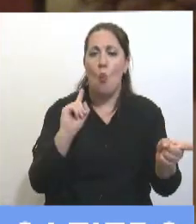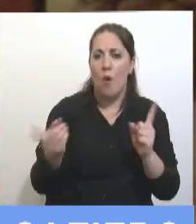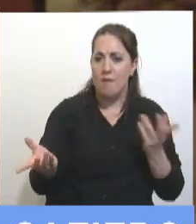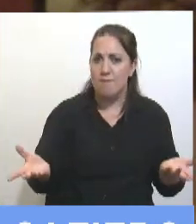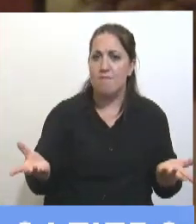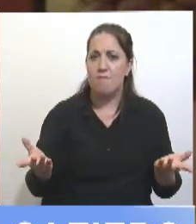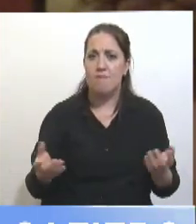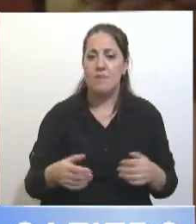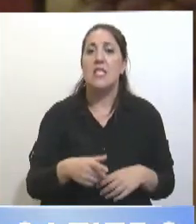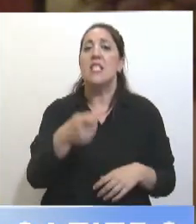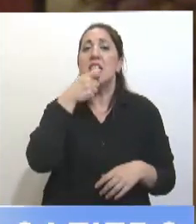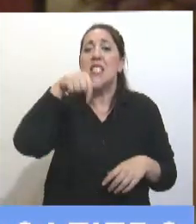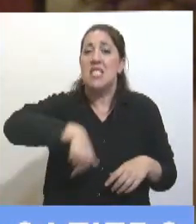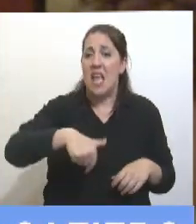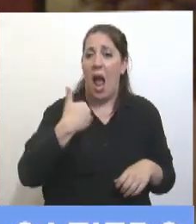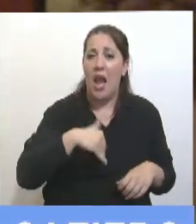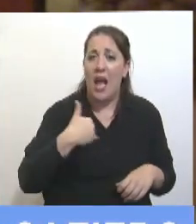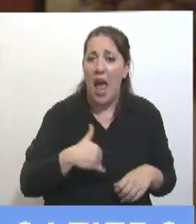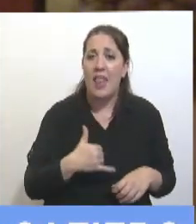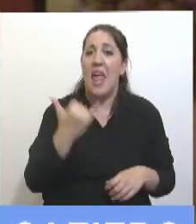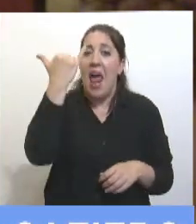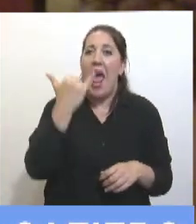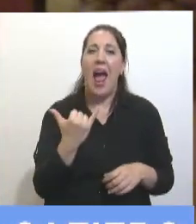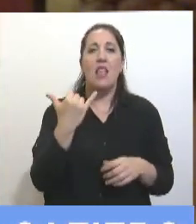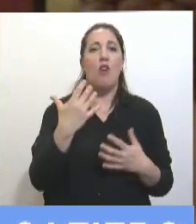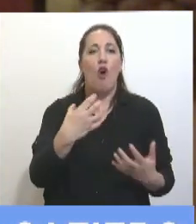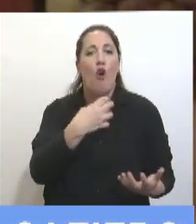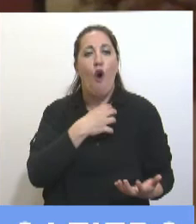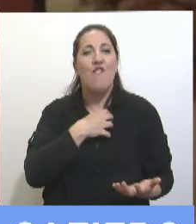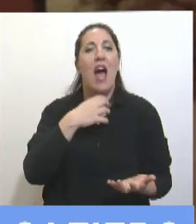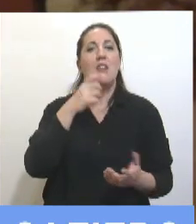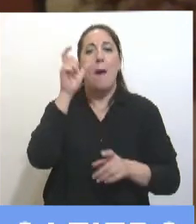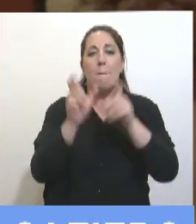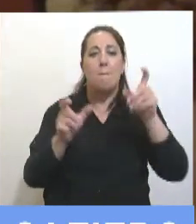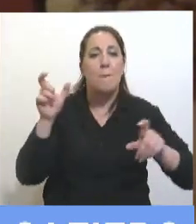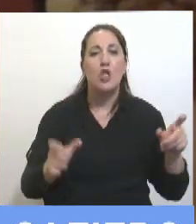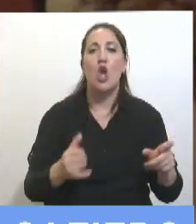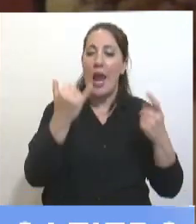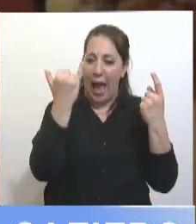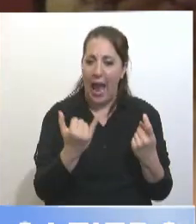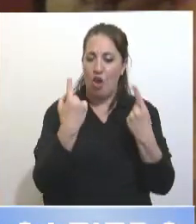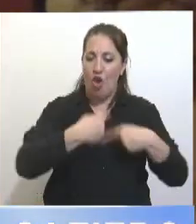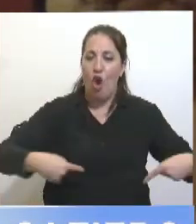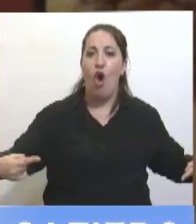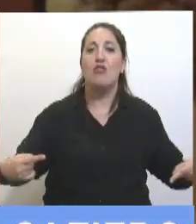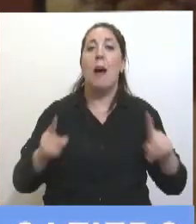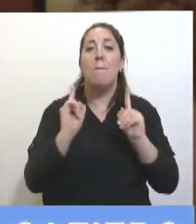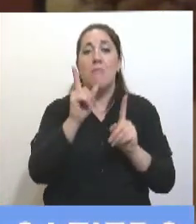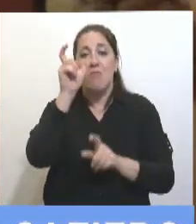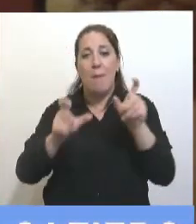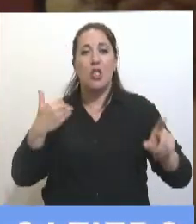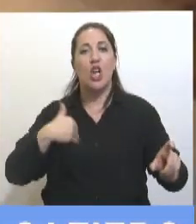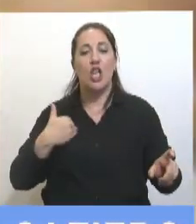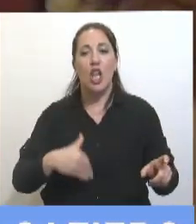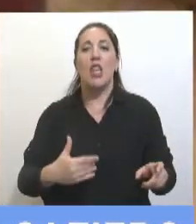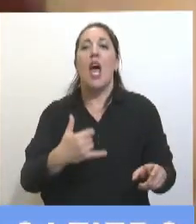Si este fuera un país donde habría confianza. Donde los argentinos que tienen recursos. Los mismos argentinos que se